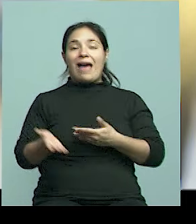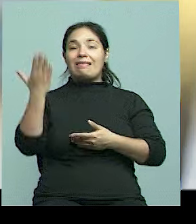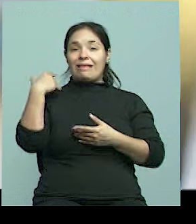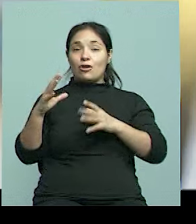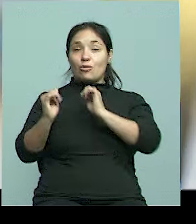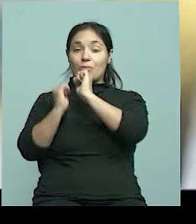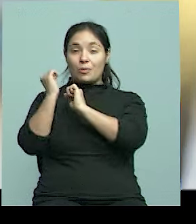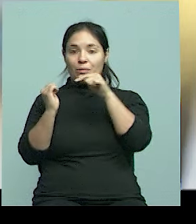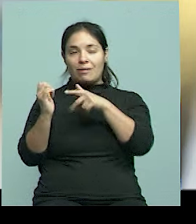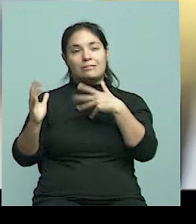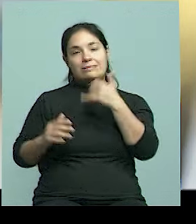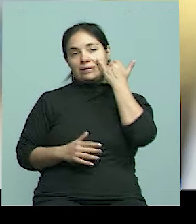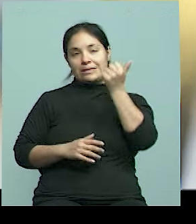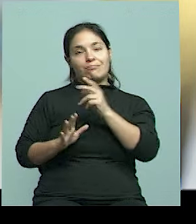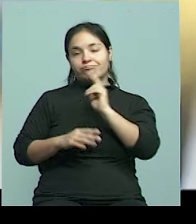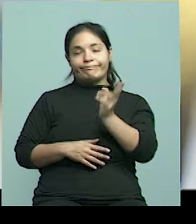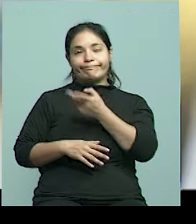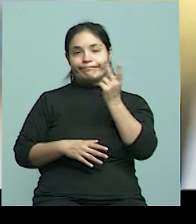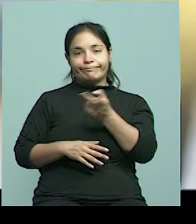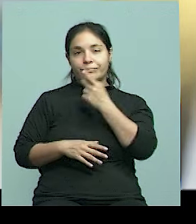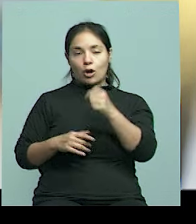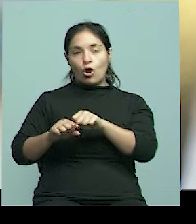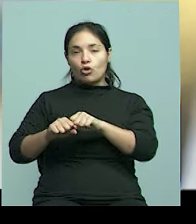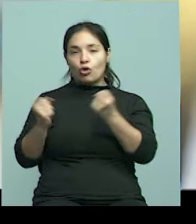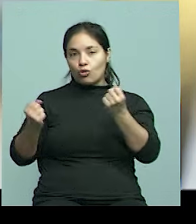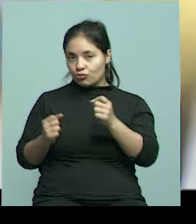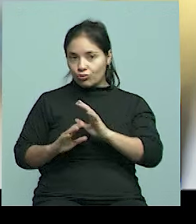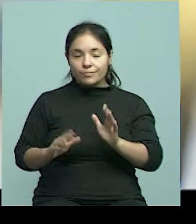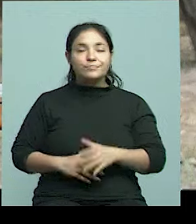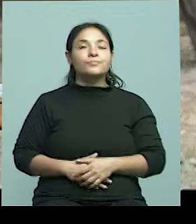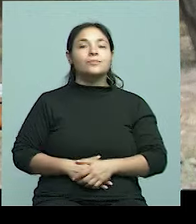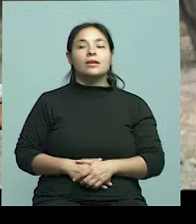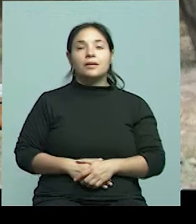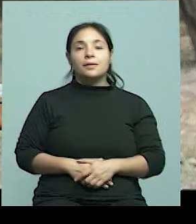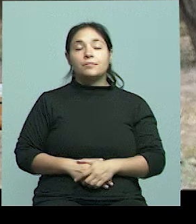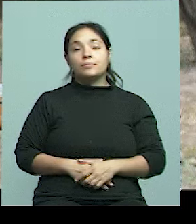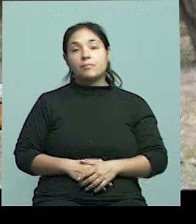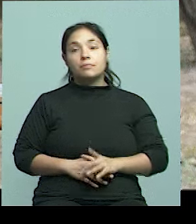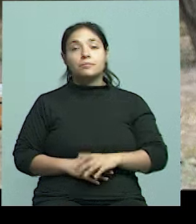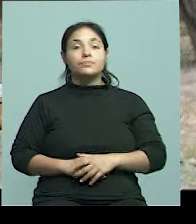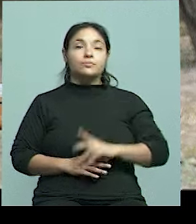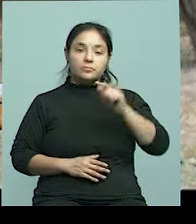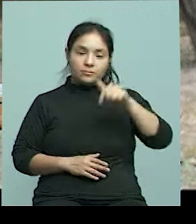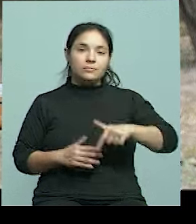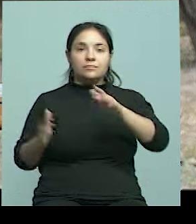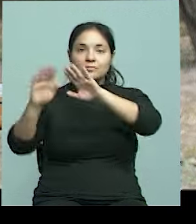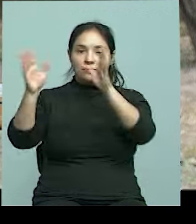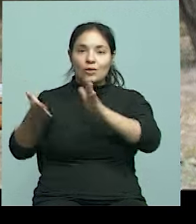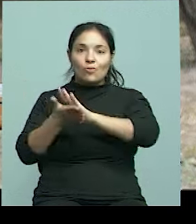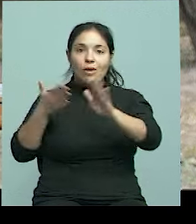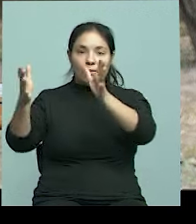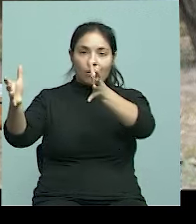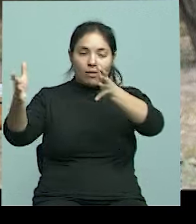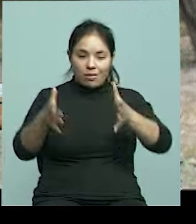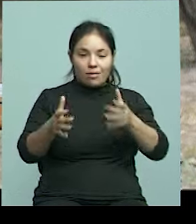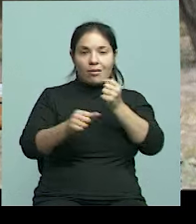había entrado en desuso por una rotura. Y entonces, bueno, con este equipo ahora vamos a poder